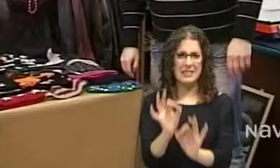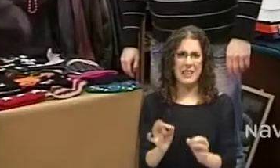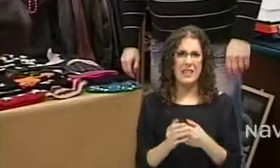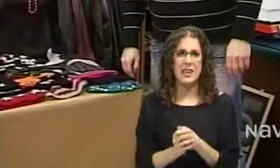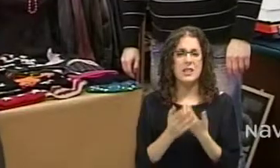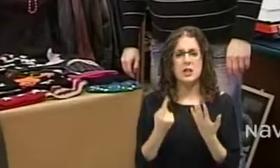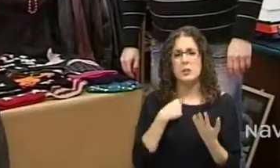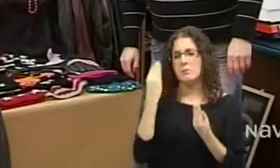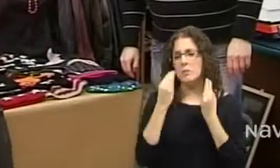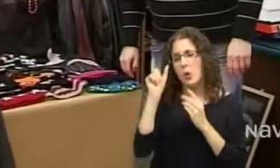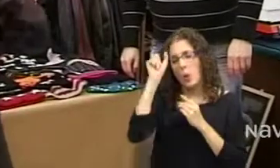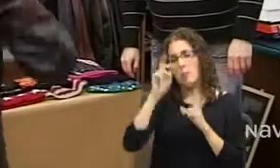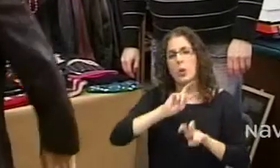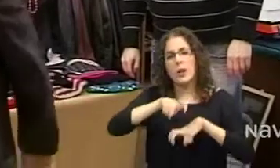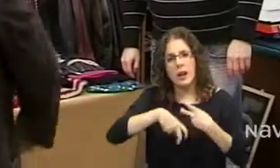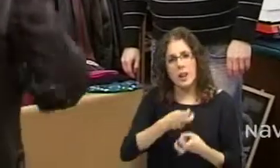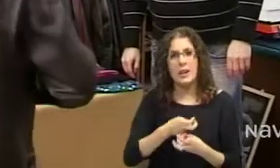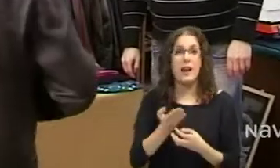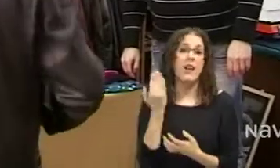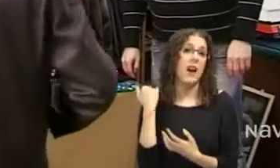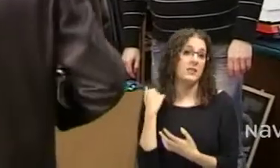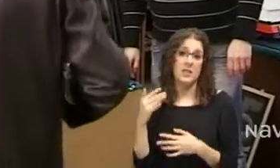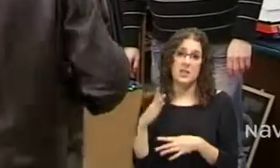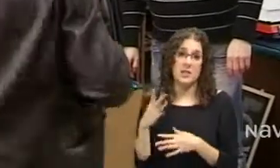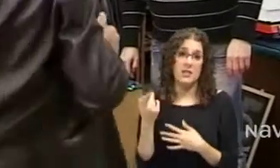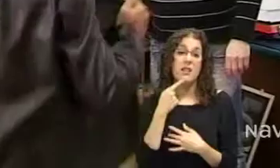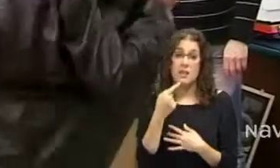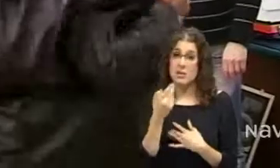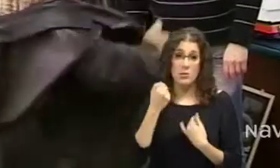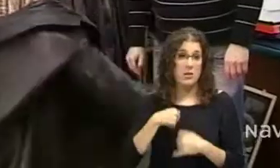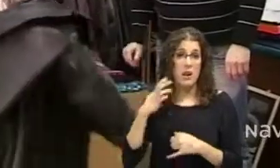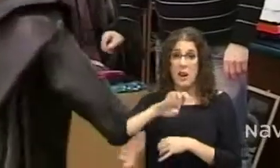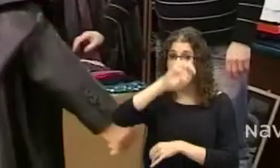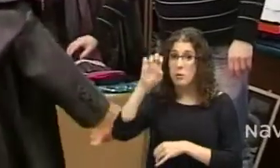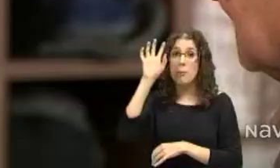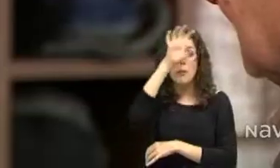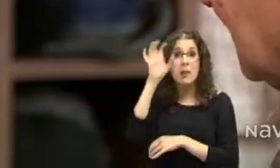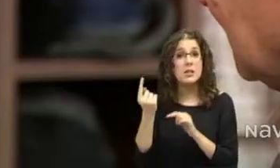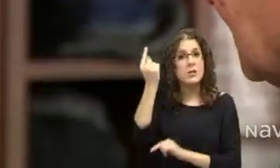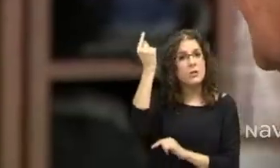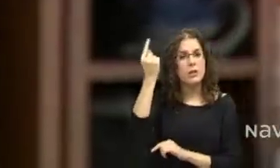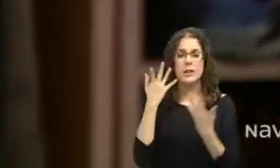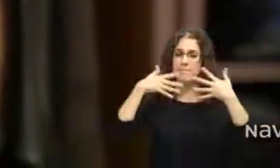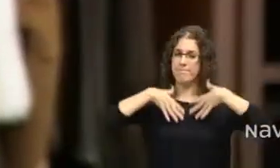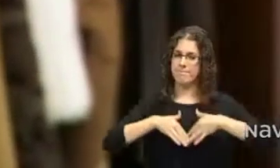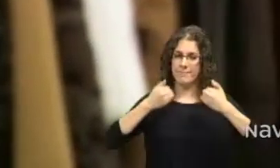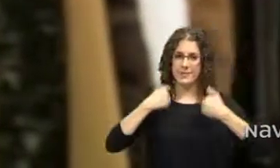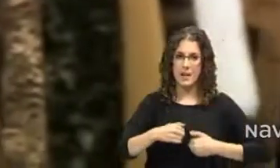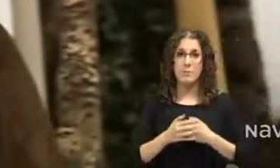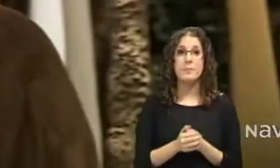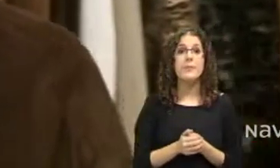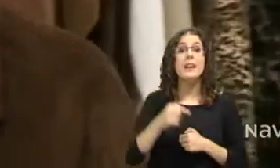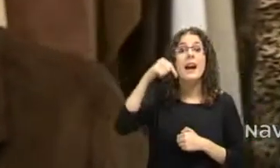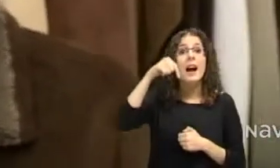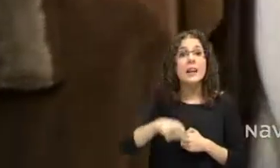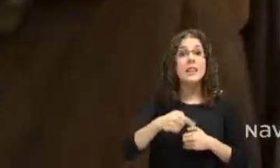Ese concepto, como he comentado antes, que los países nórdicos ya lo tienen más inculcado que nosotros. El kilo de ropa lo tenemos a 25